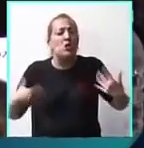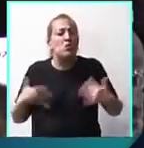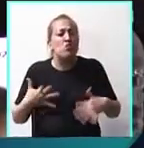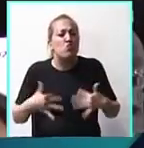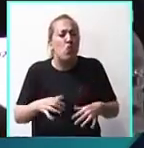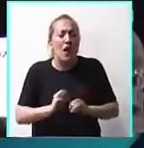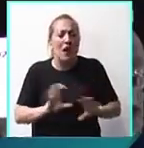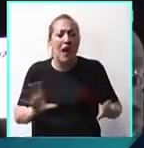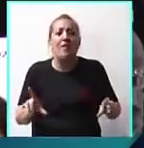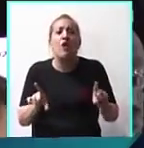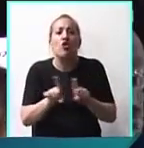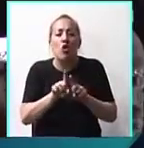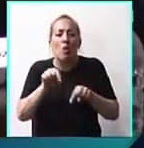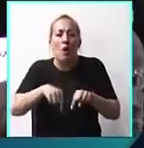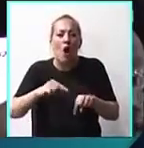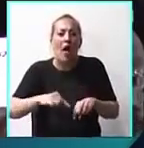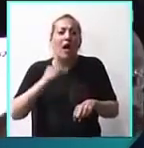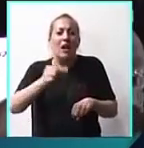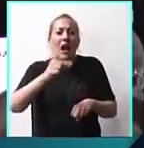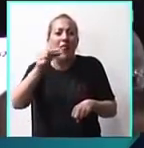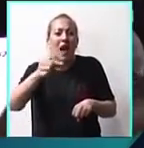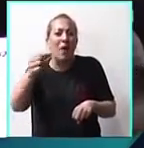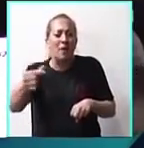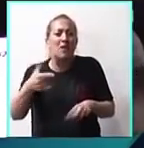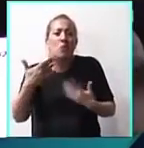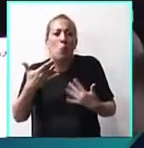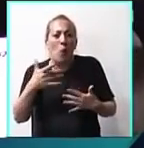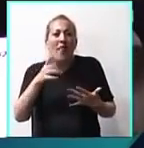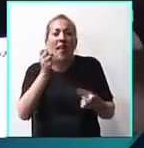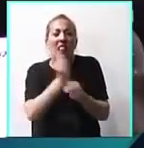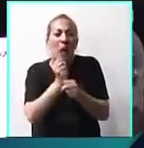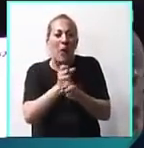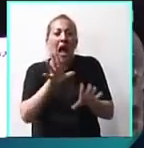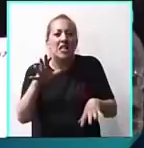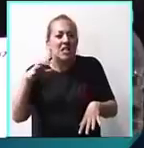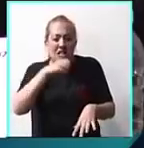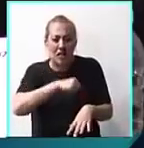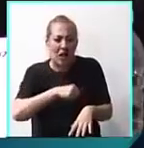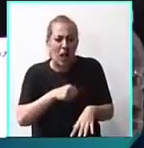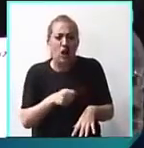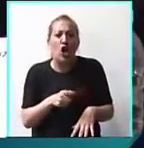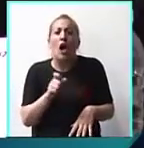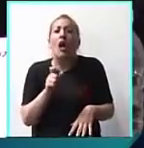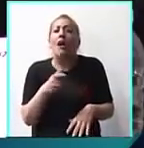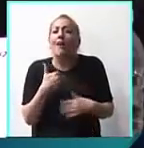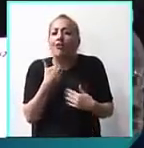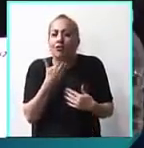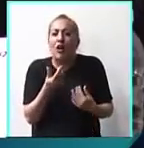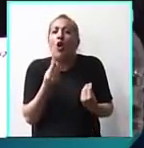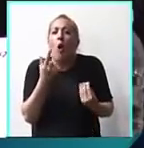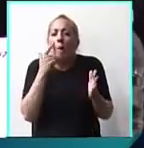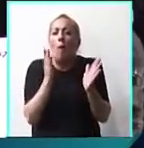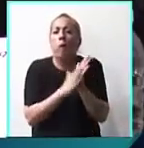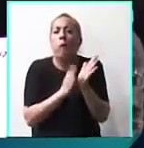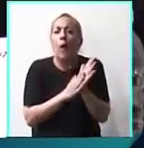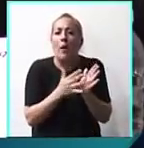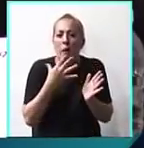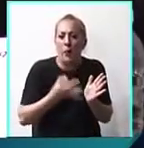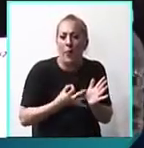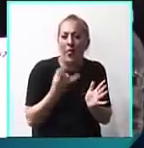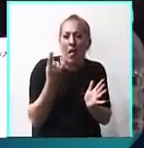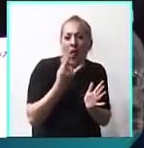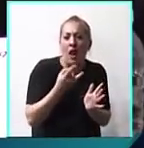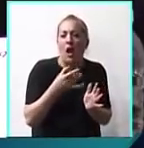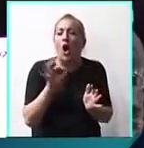como cada vez que se permite actuar en el anonimato. ¿Quién va a comprobar si es verdad la denuncia, si la armó la policía,